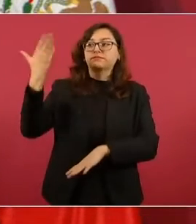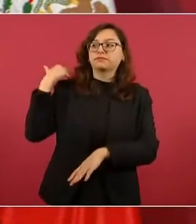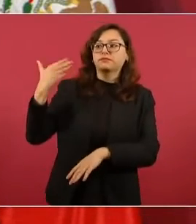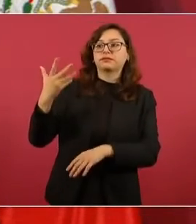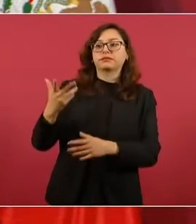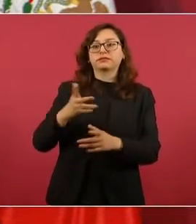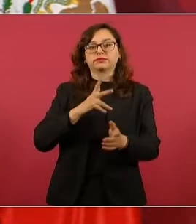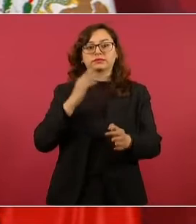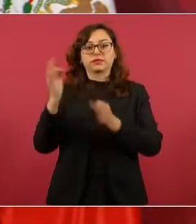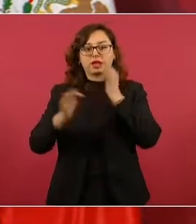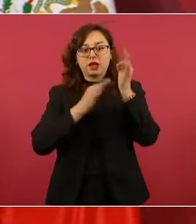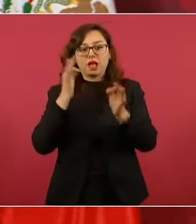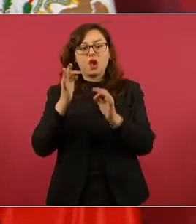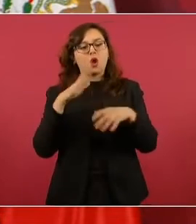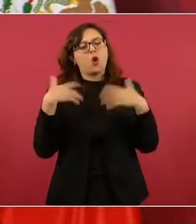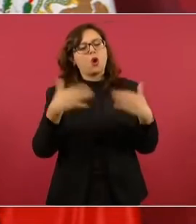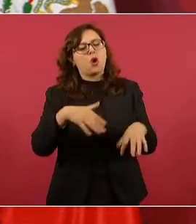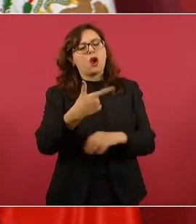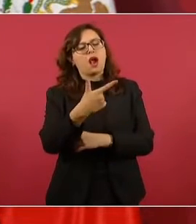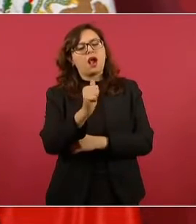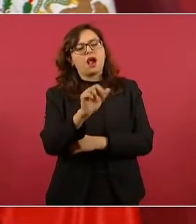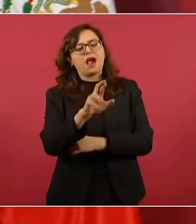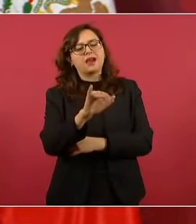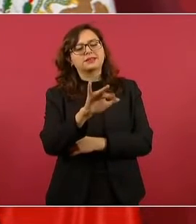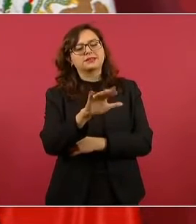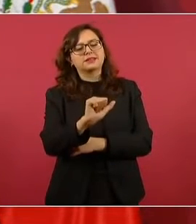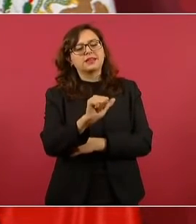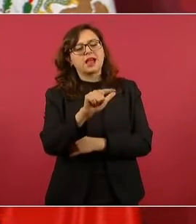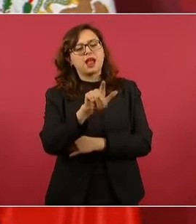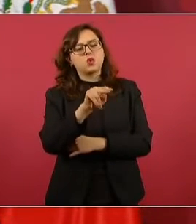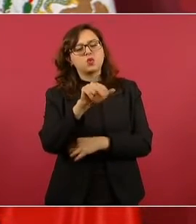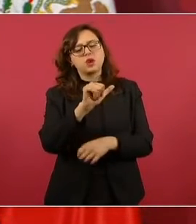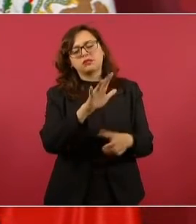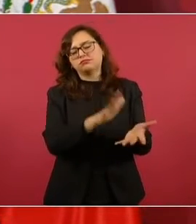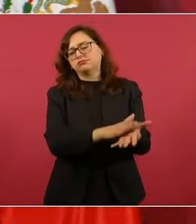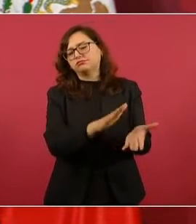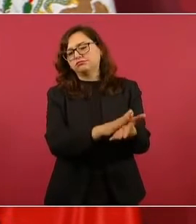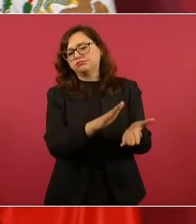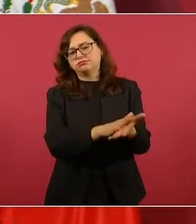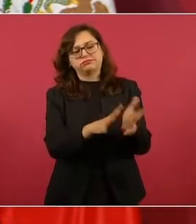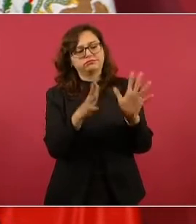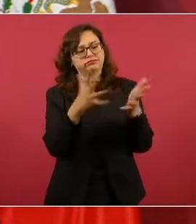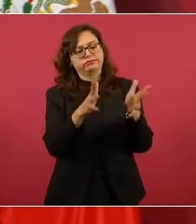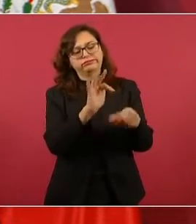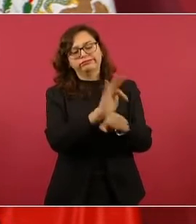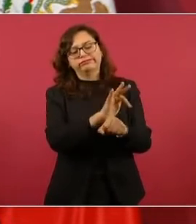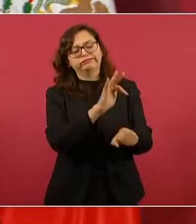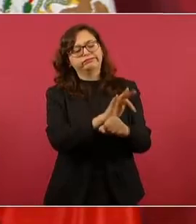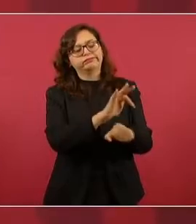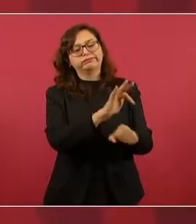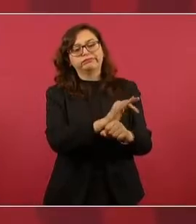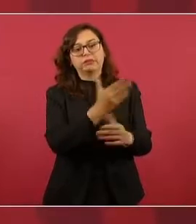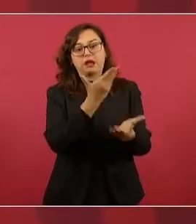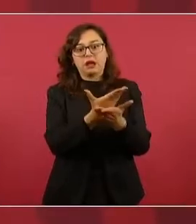ahora están callados.